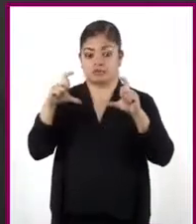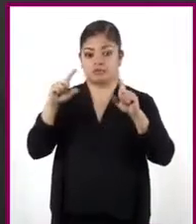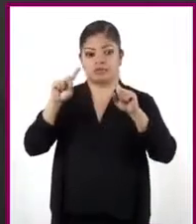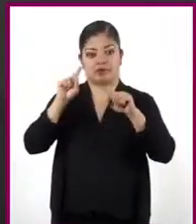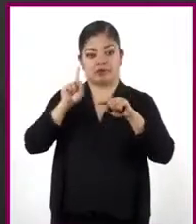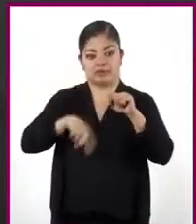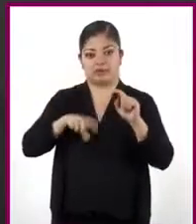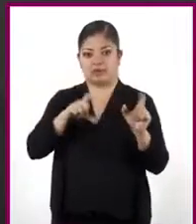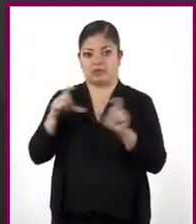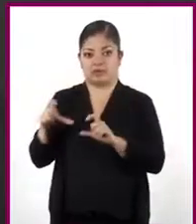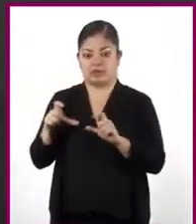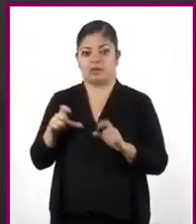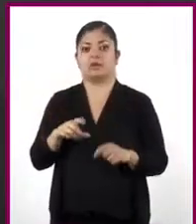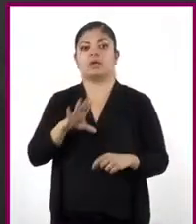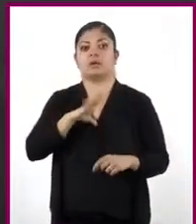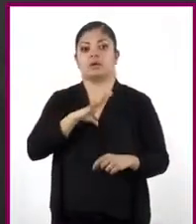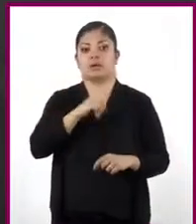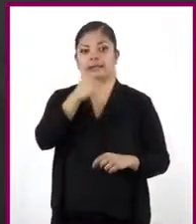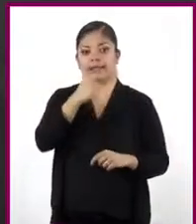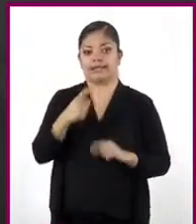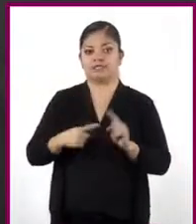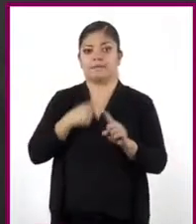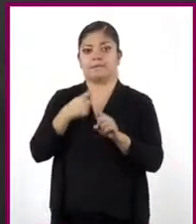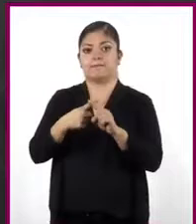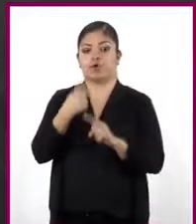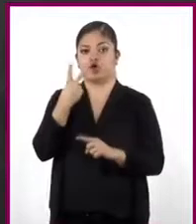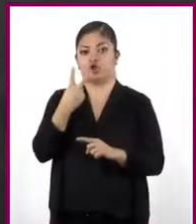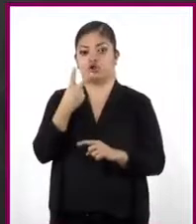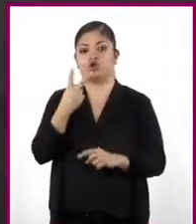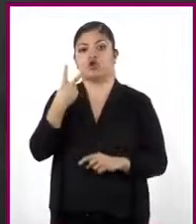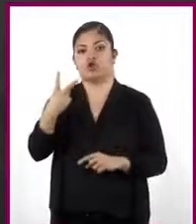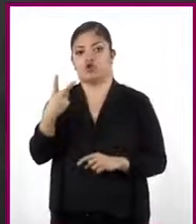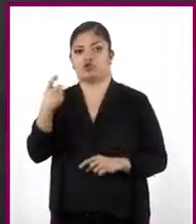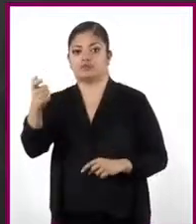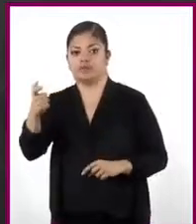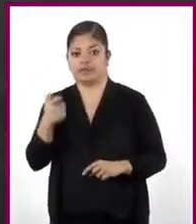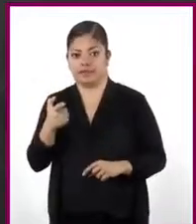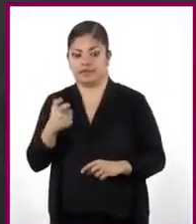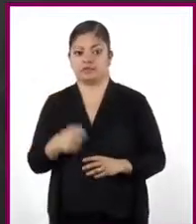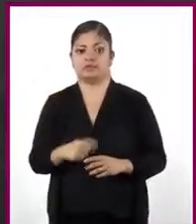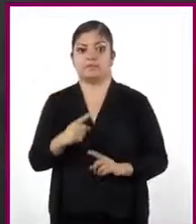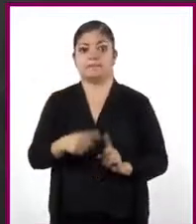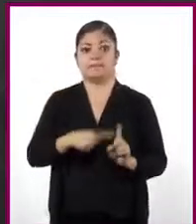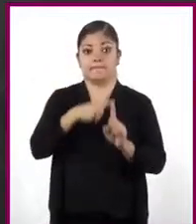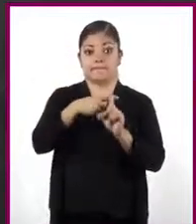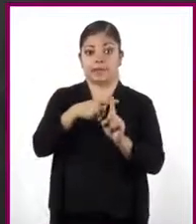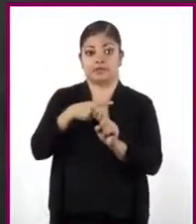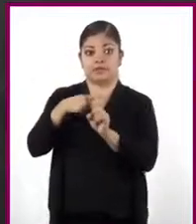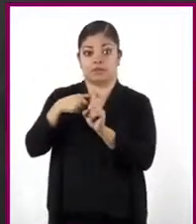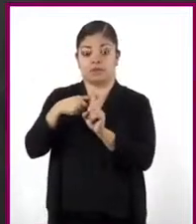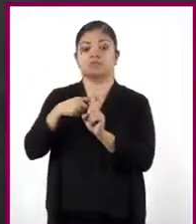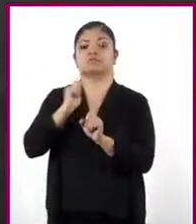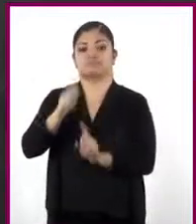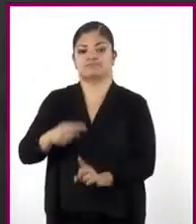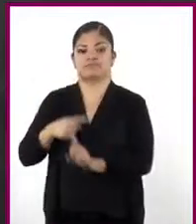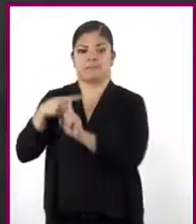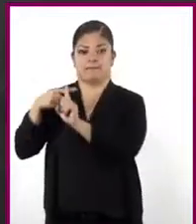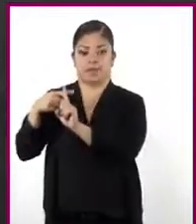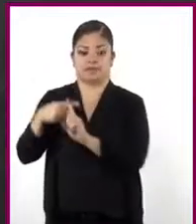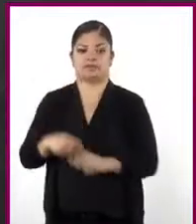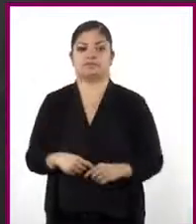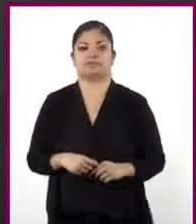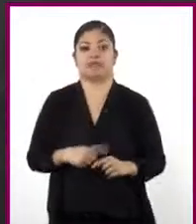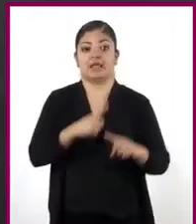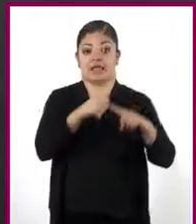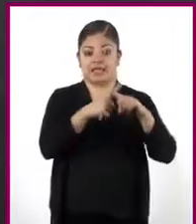se tiene x por 2, 2x, más por más, más, x